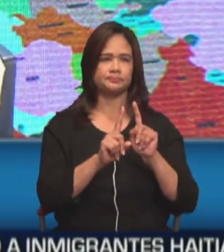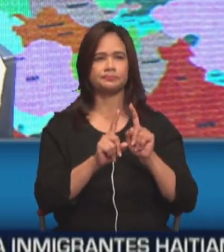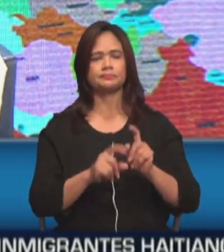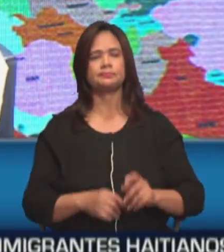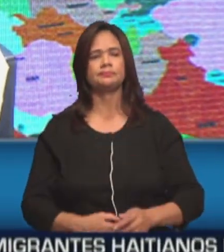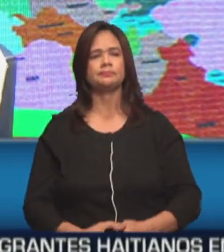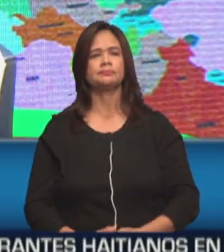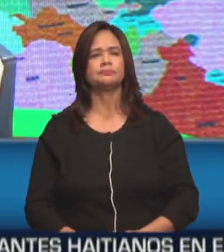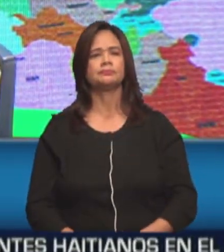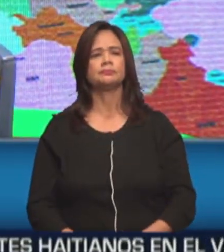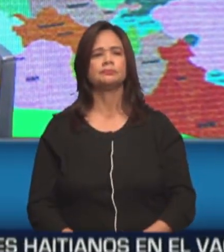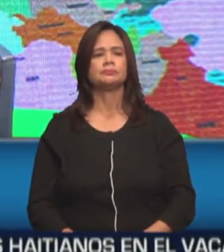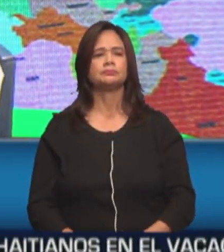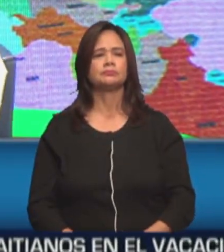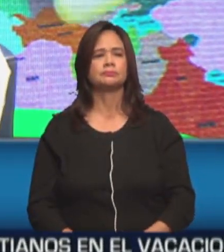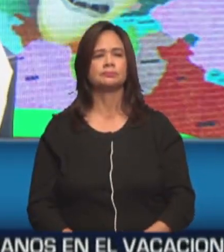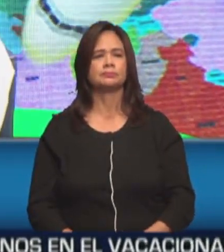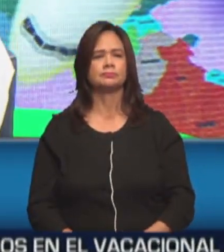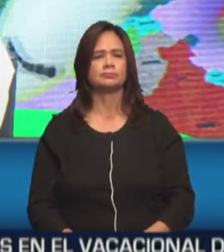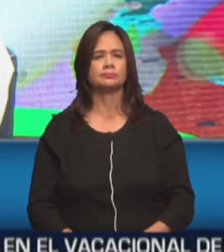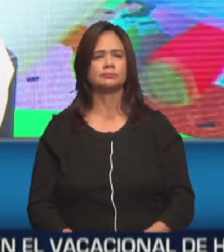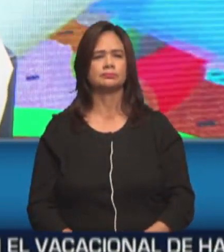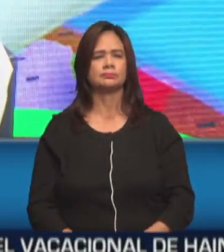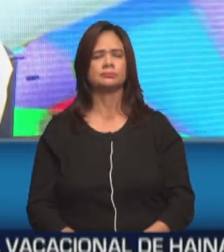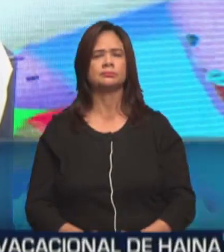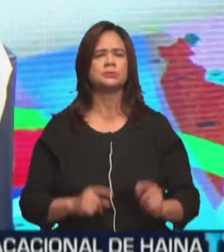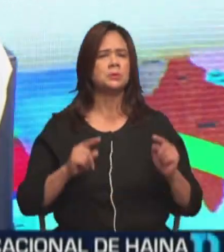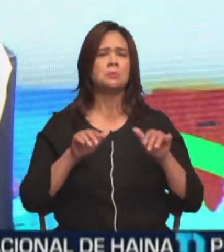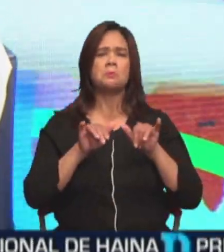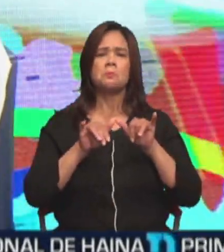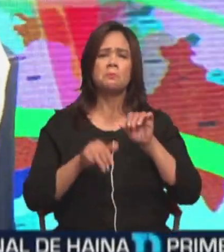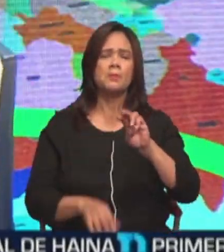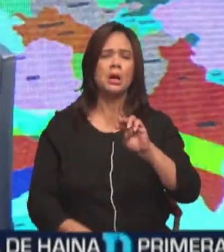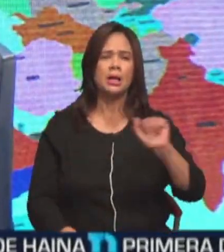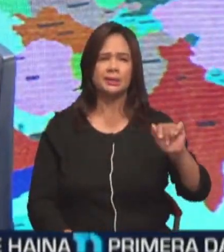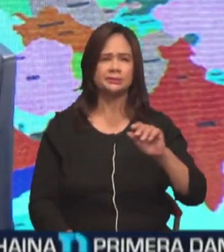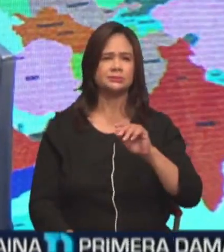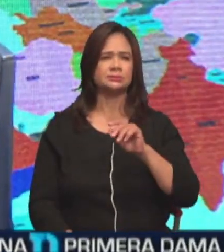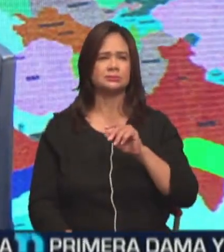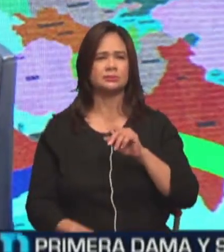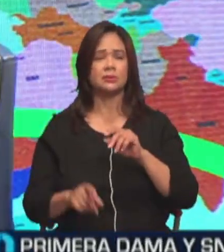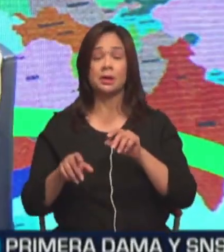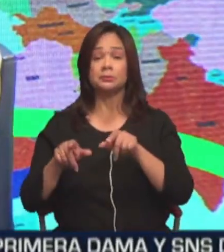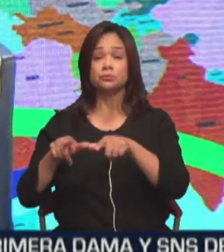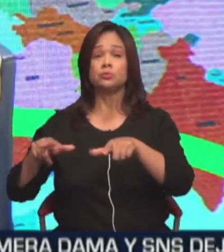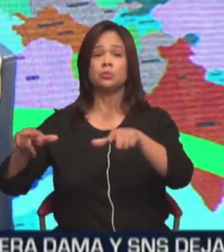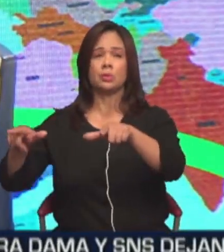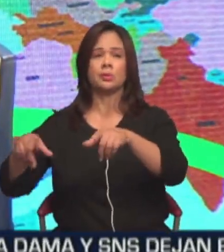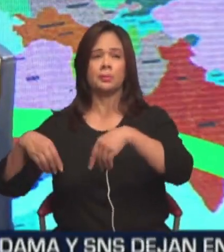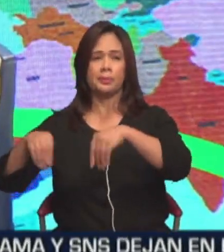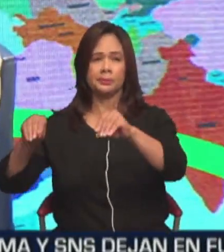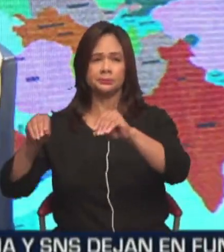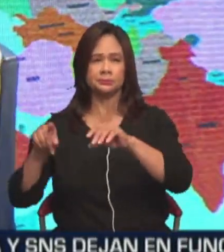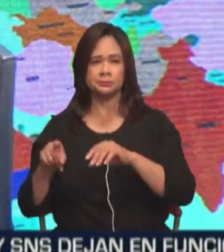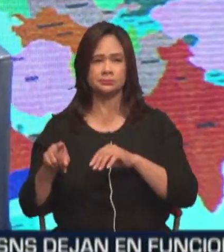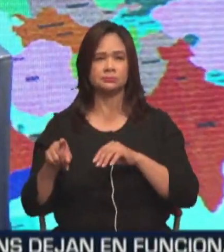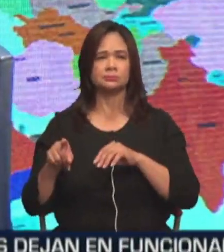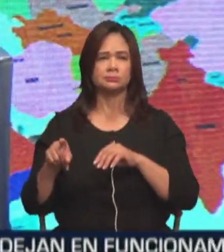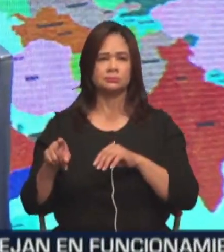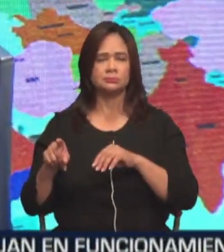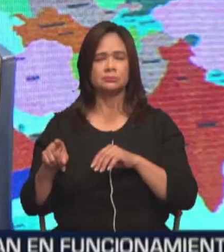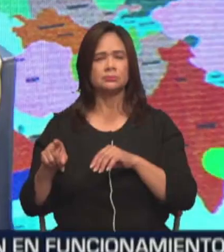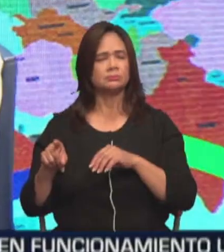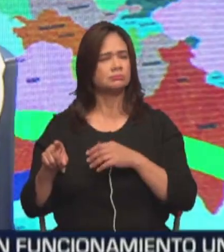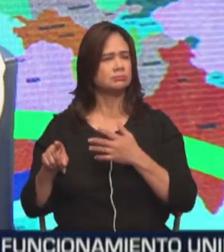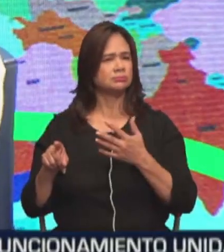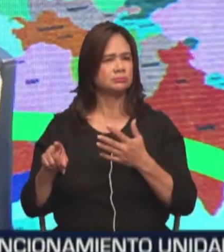canal. ¿Quién no ha ido a una plaza comercial en Estados Unidos que se encuentra que en una esquina están vendiendo un tiempo compartido, en la otra